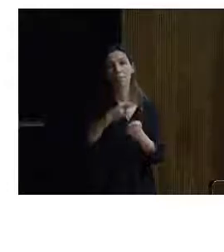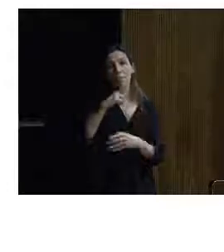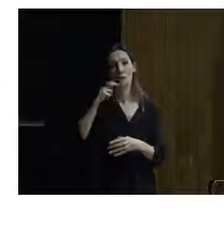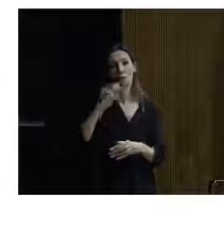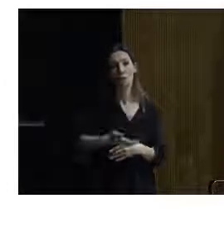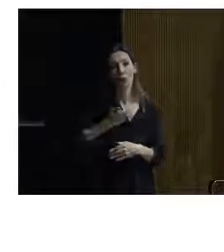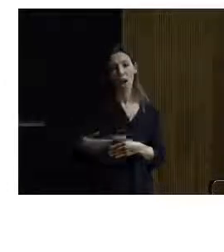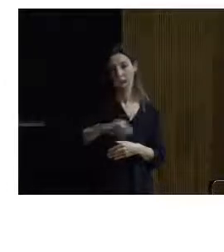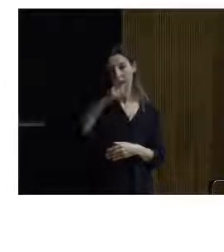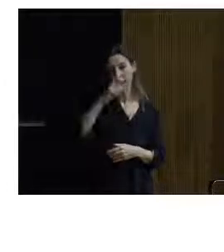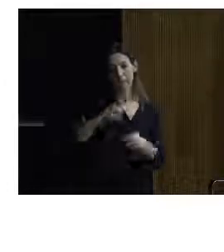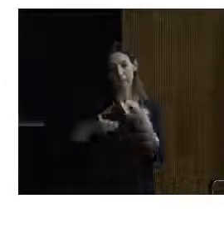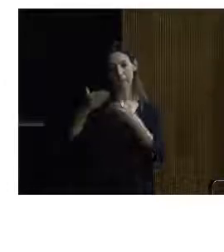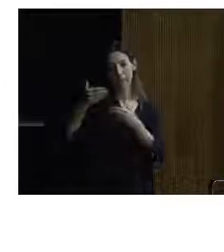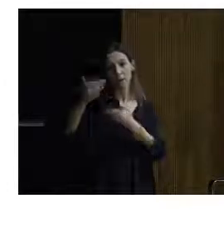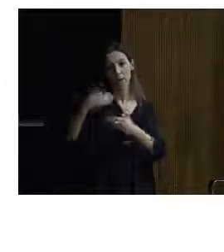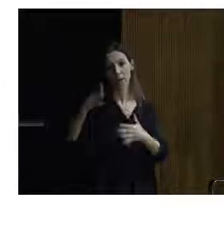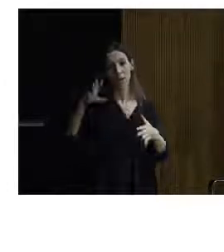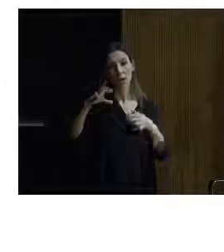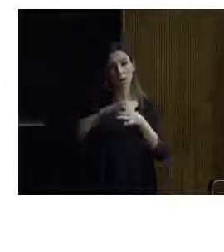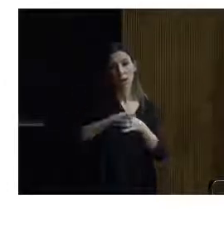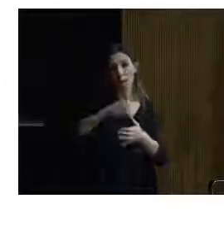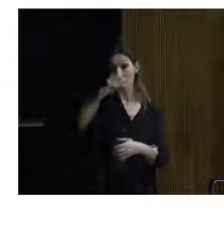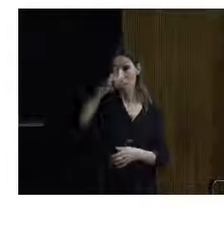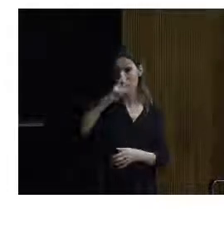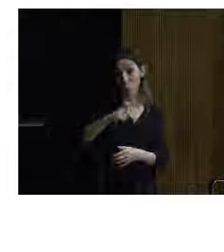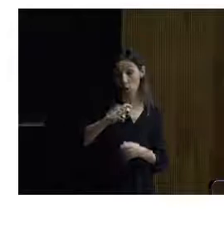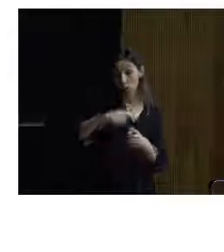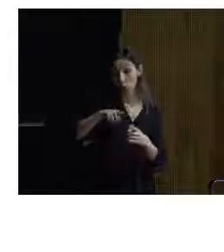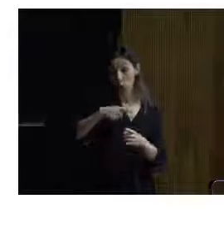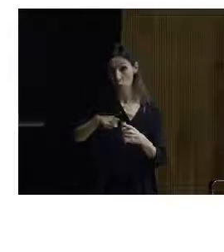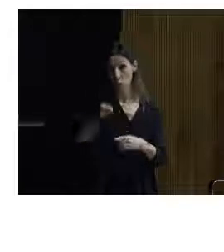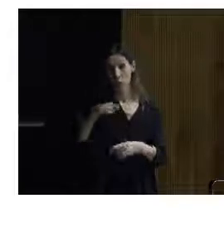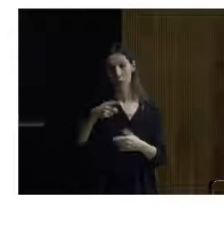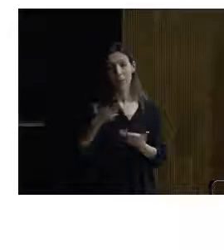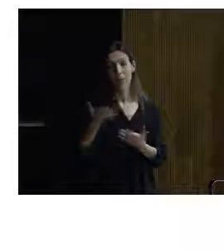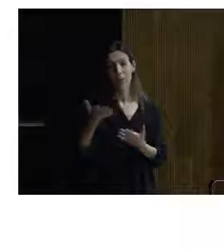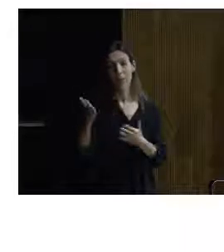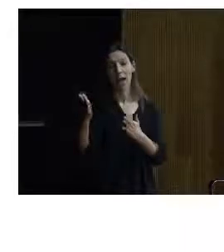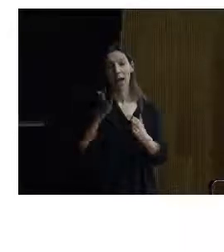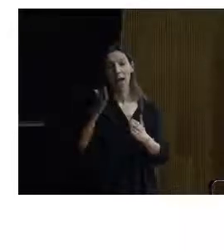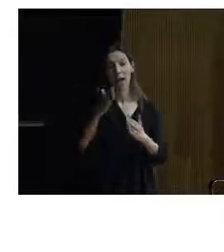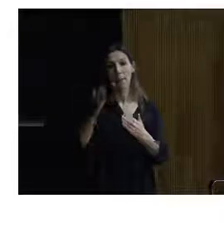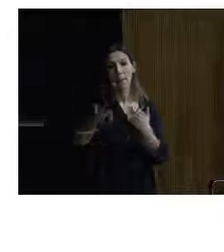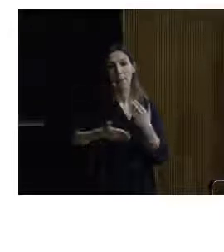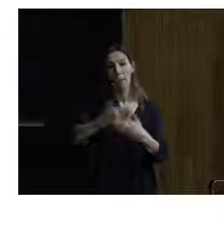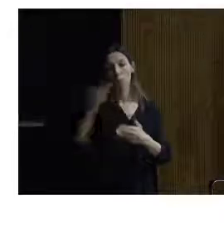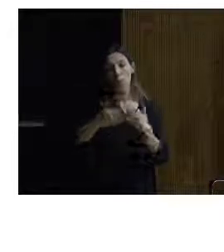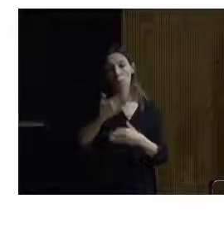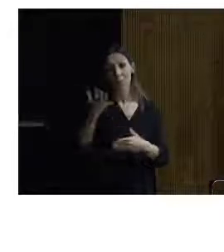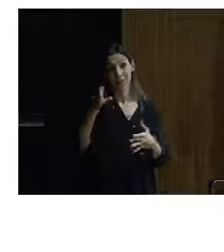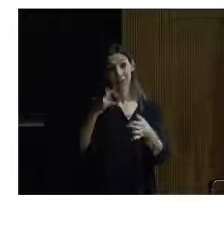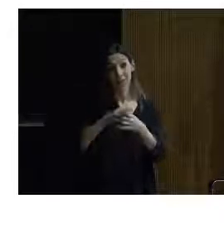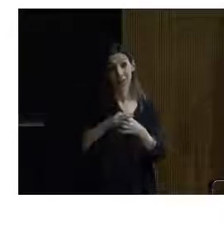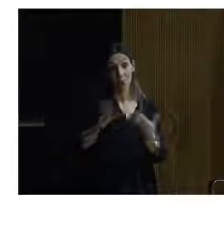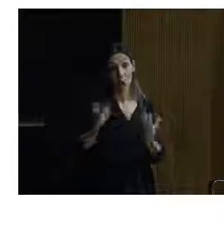rememoración aquellos que tienen que ver con la memoria del objeto y los de contemporaneidad, que son los que tienen que ver con nosotros. Y